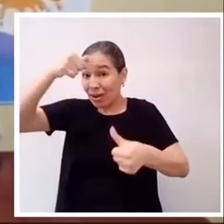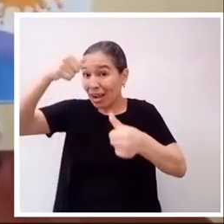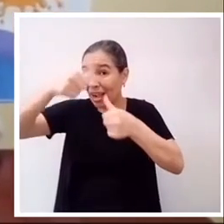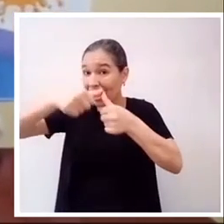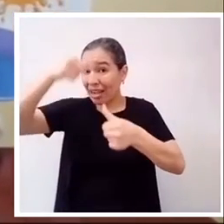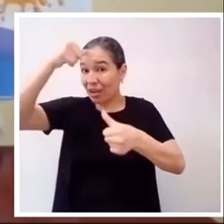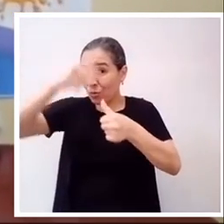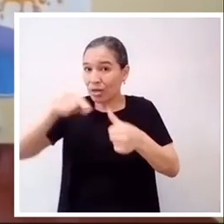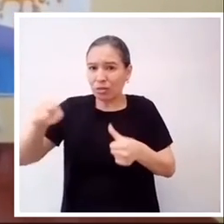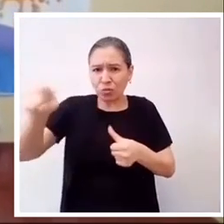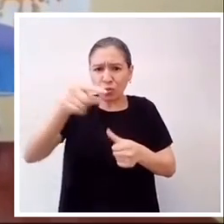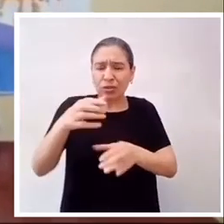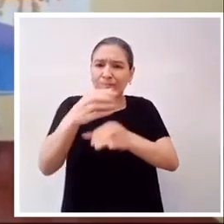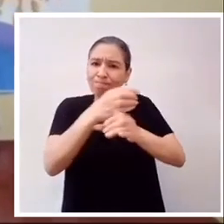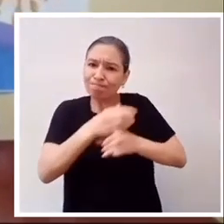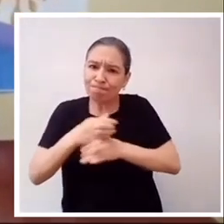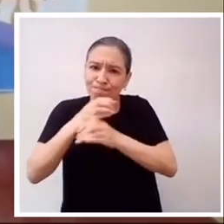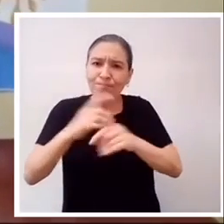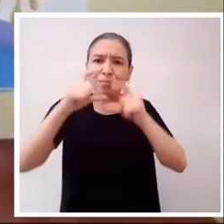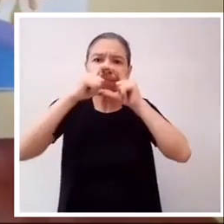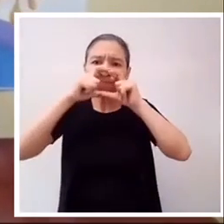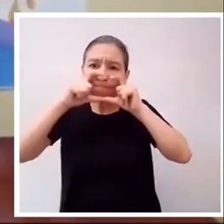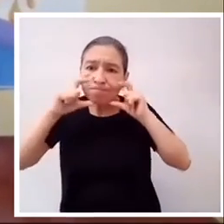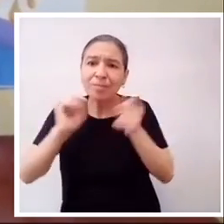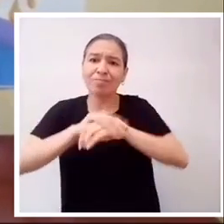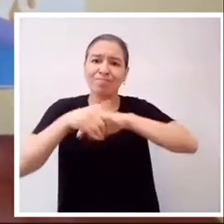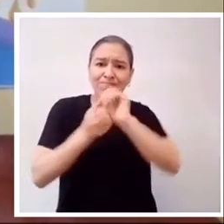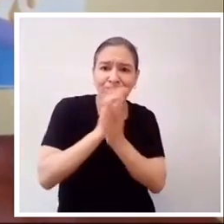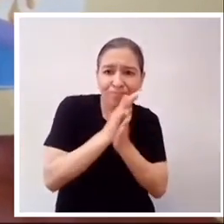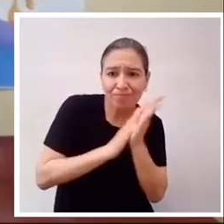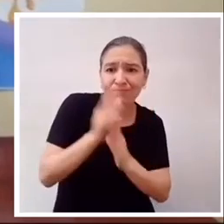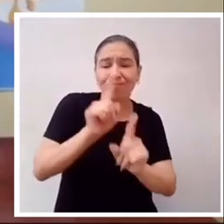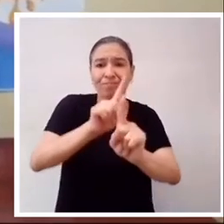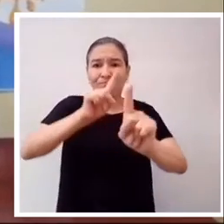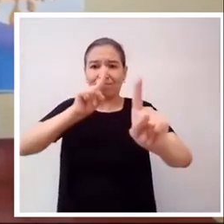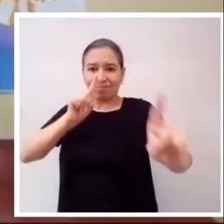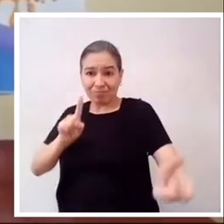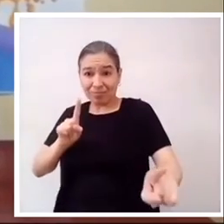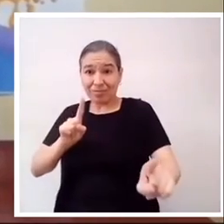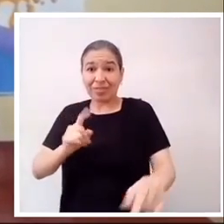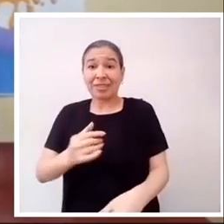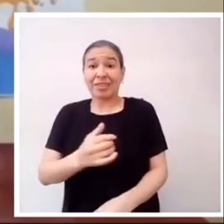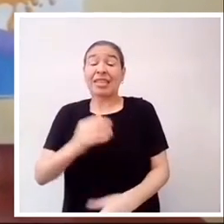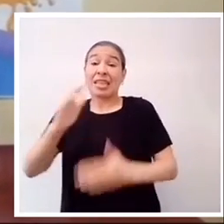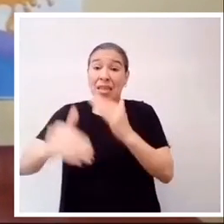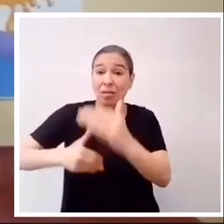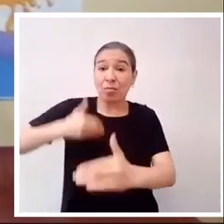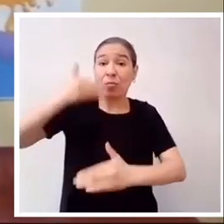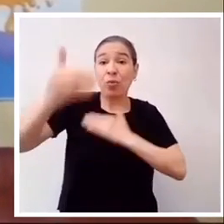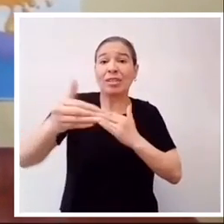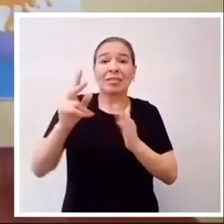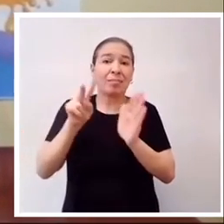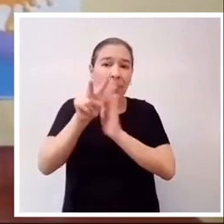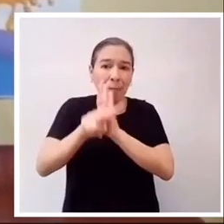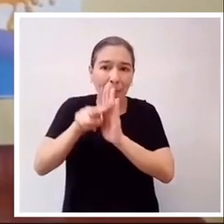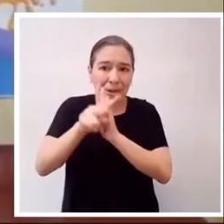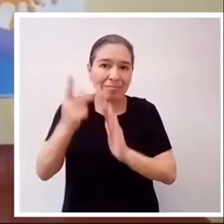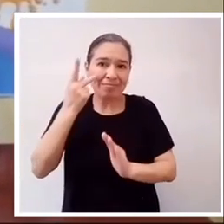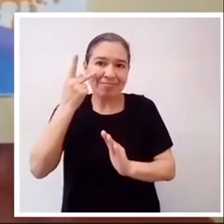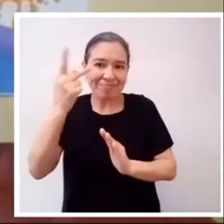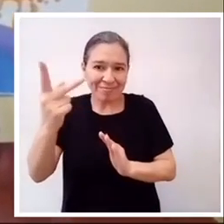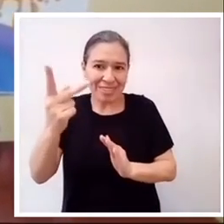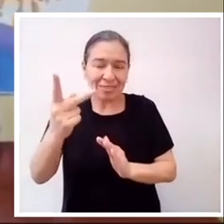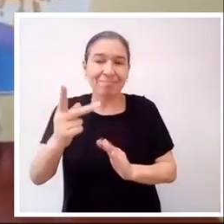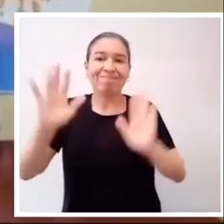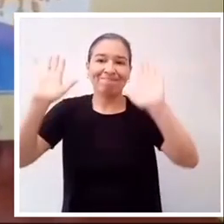sin antes recordarles, que sigan tomando las medidas de bioseguridad. Nos vemos, en una próxima sesión de